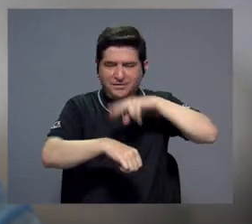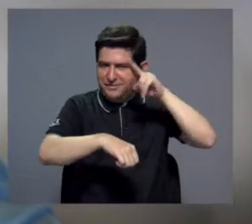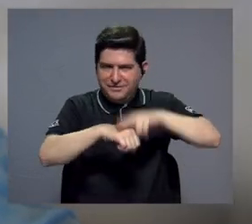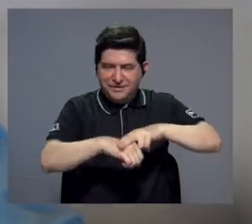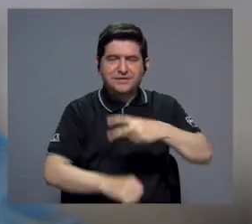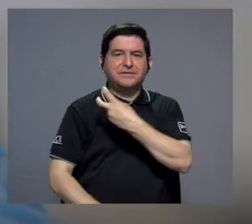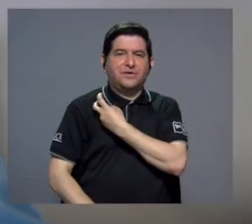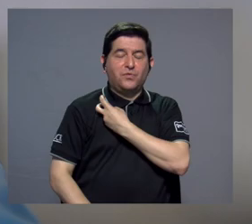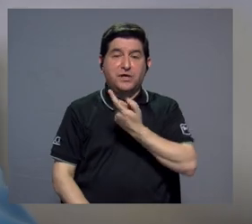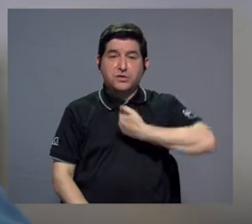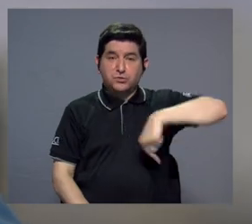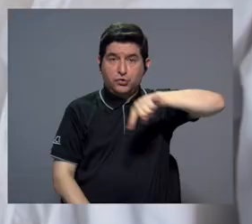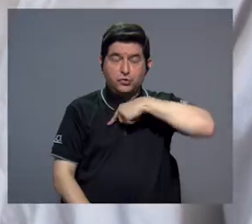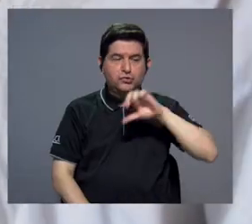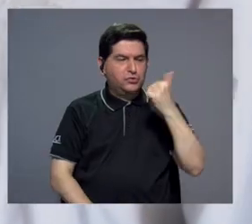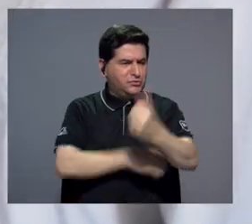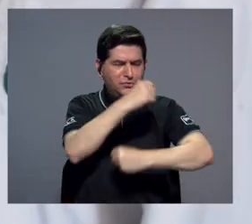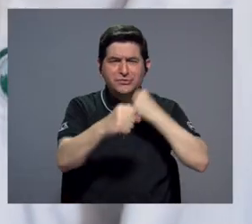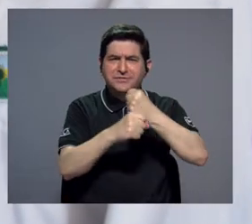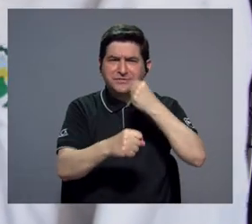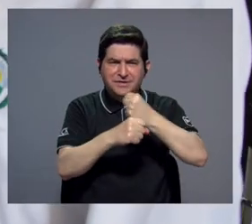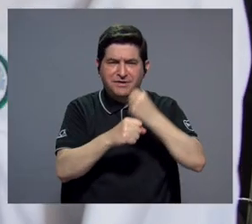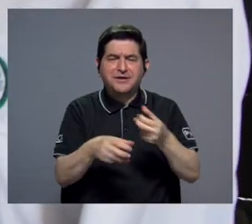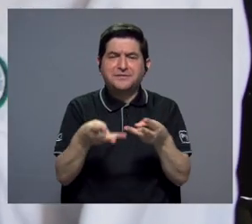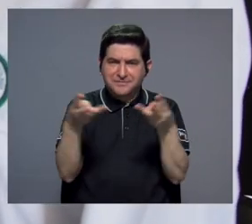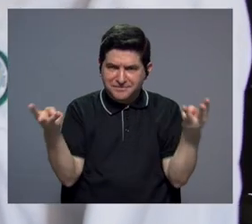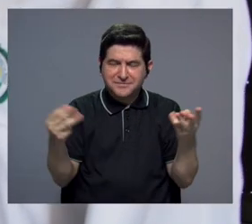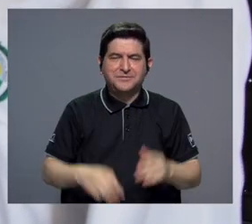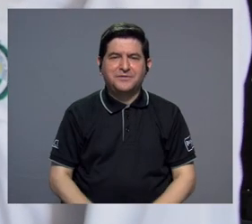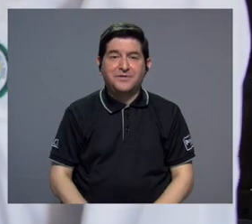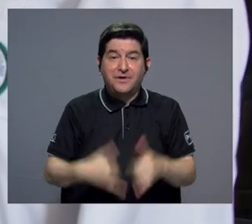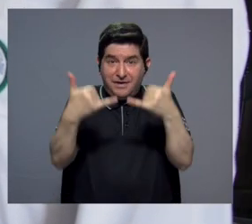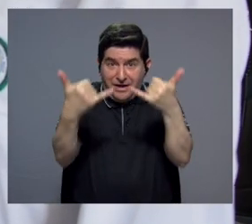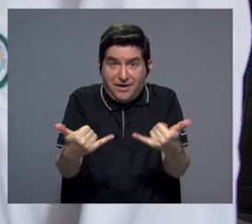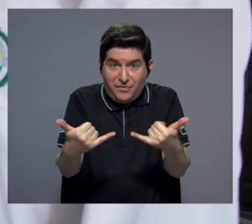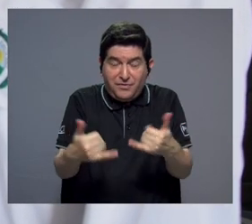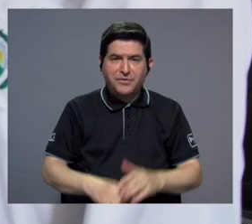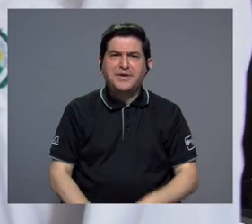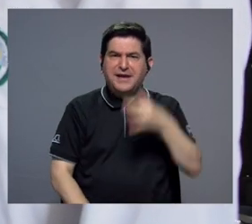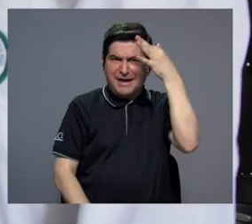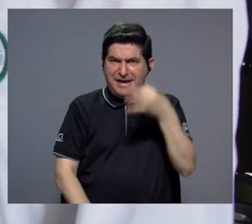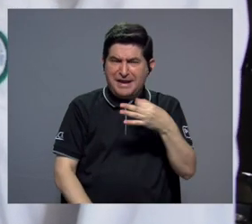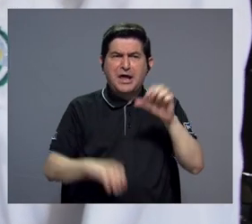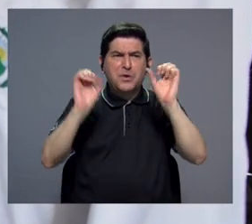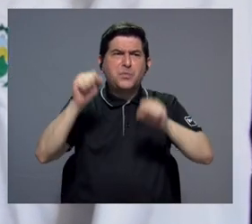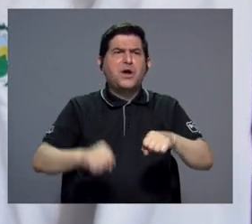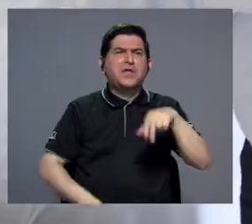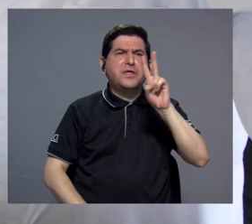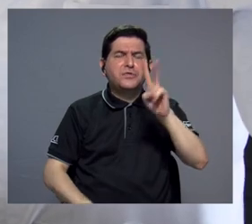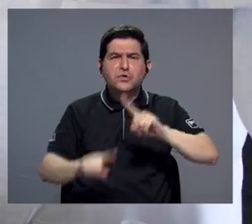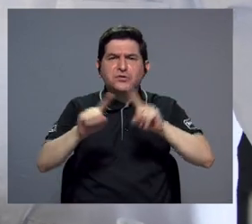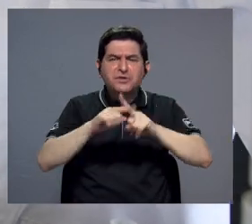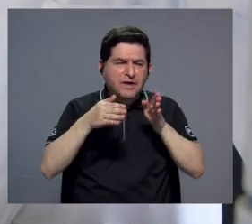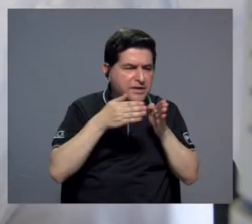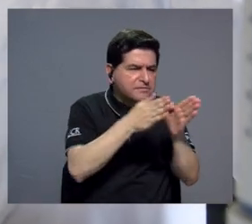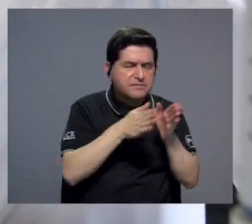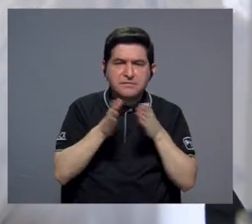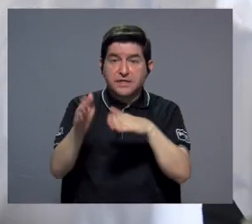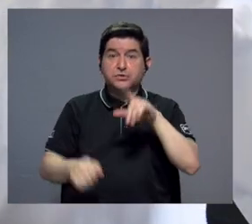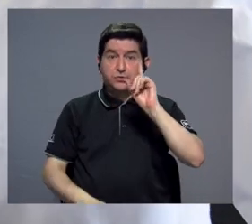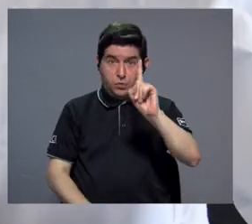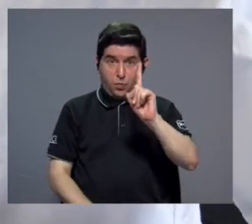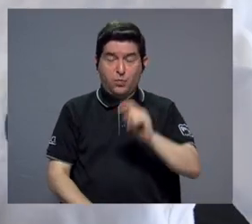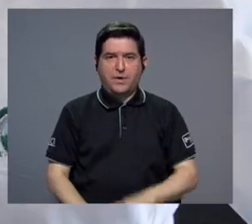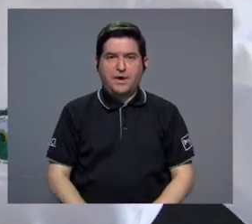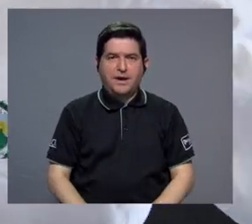inorgánico de los huesos. Nosotros tenemos más de una década de trabajar con este material. En este momento creemos que pueden haber dos vertientes,